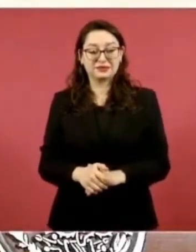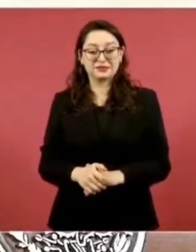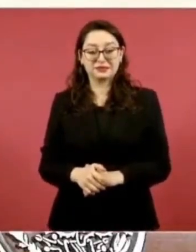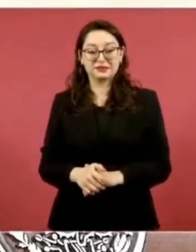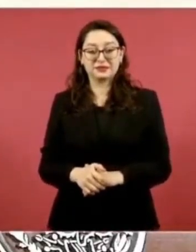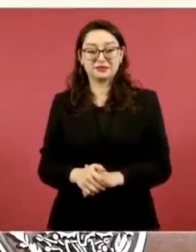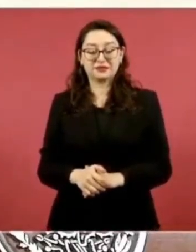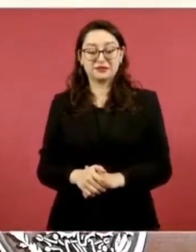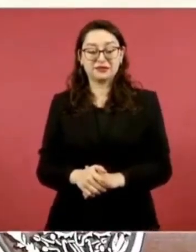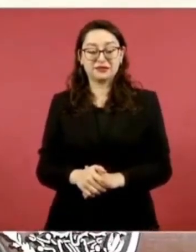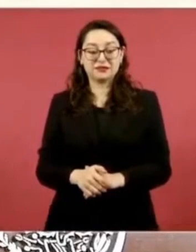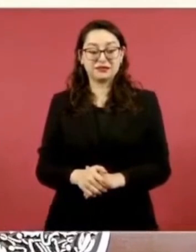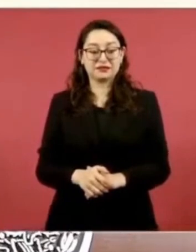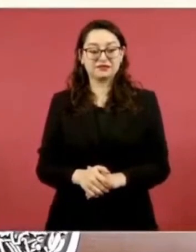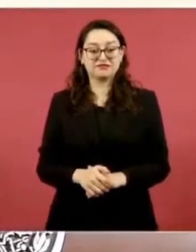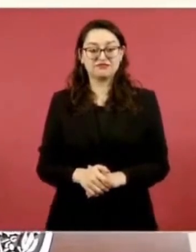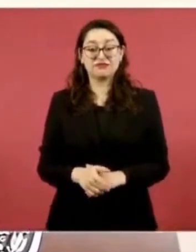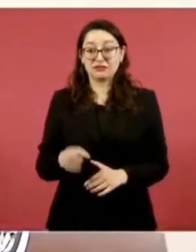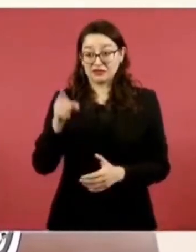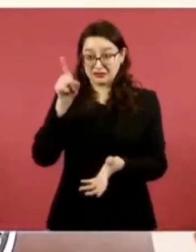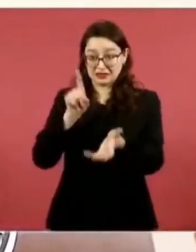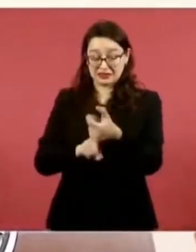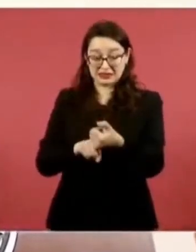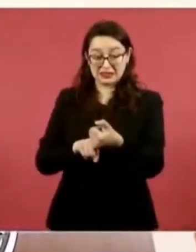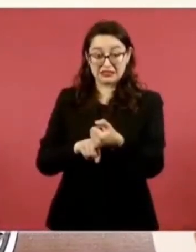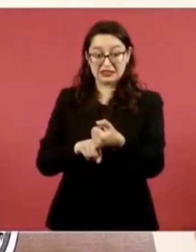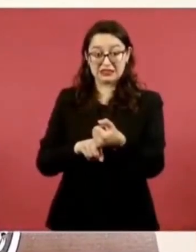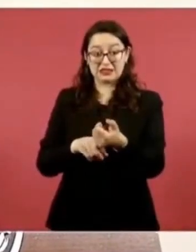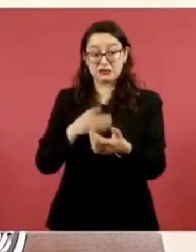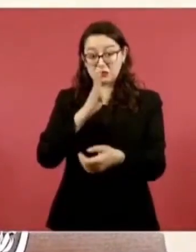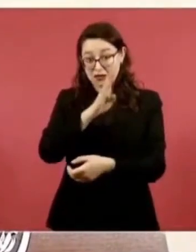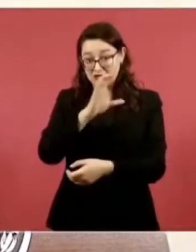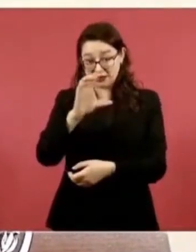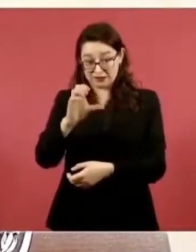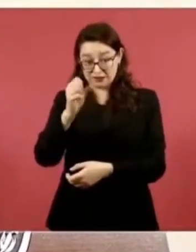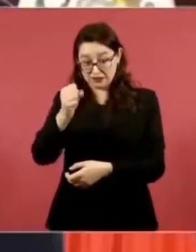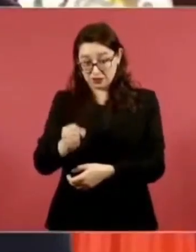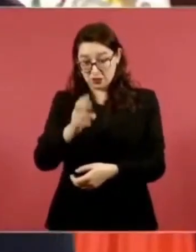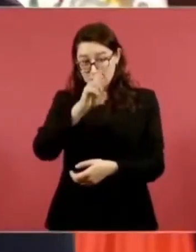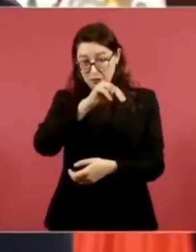a ver las pinturas de Baja California Sur.